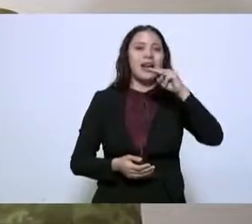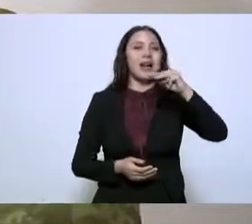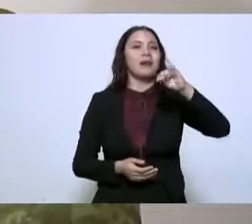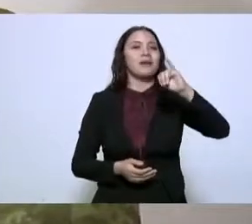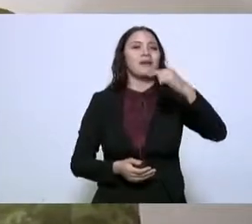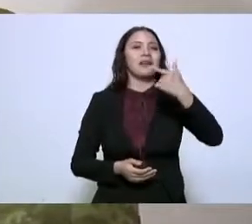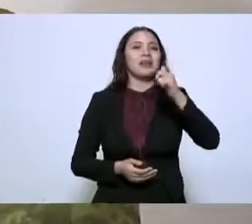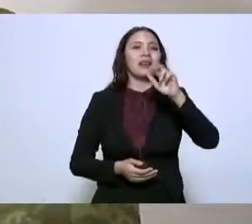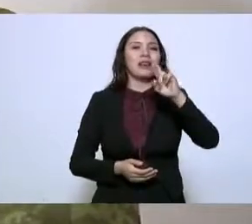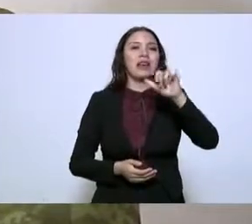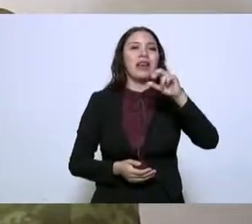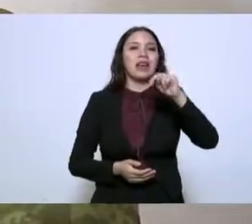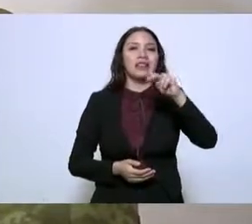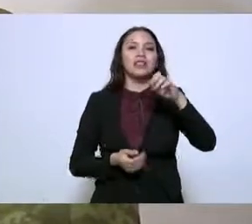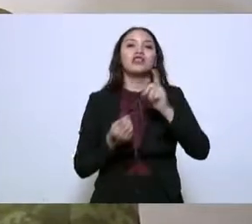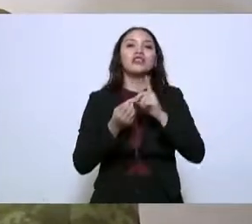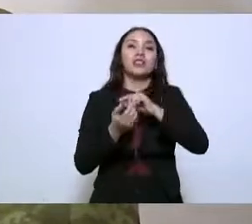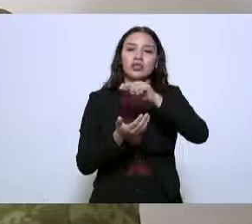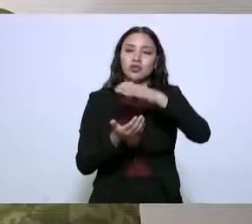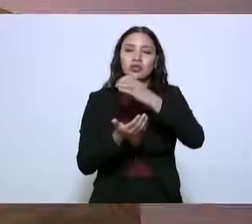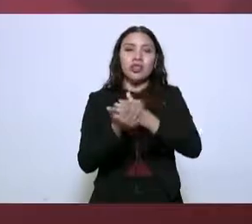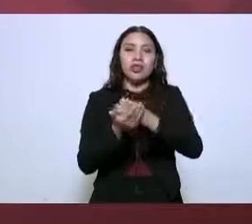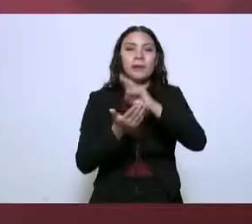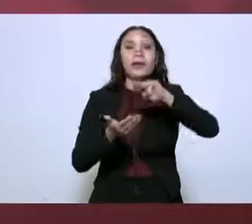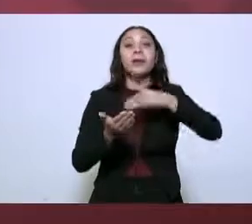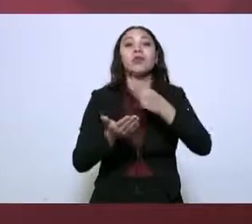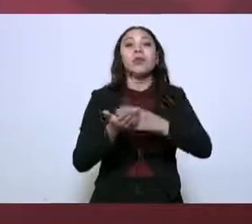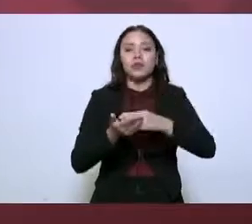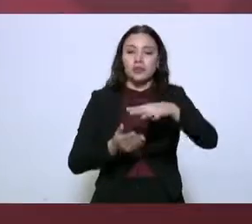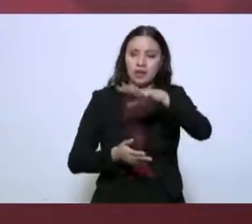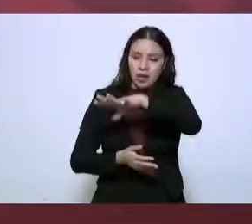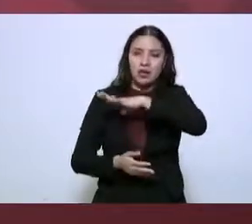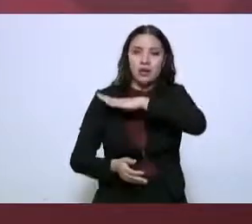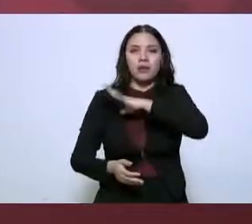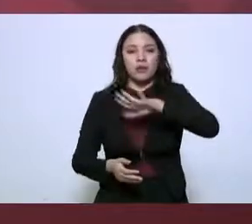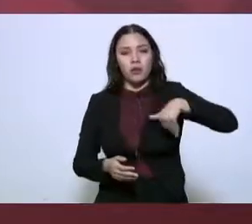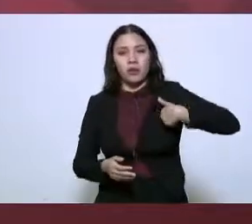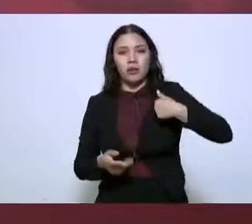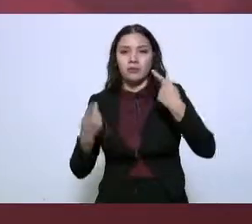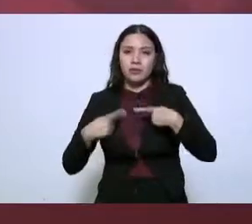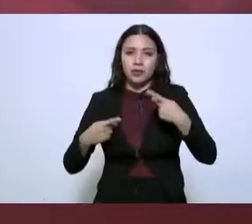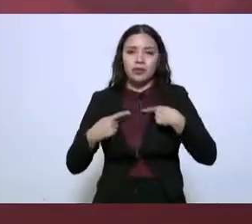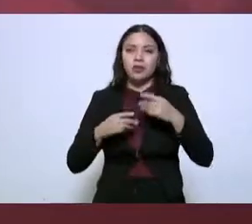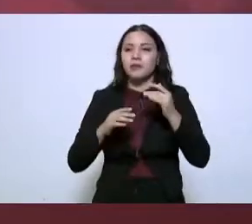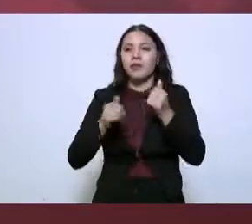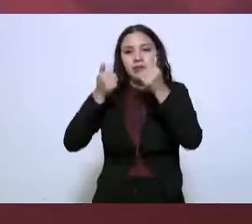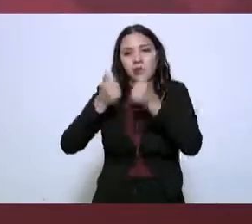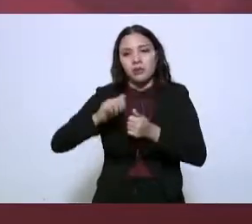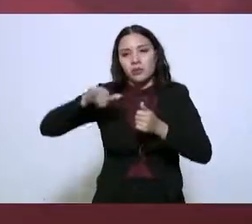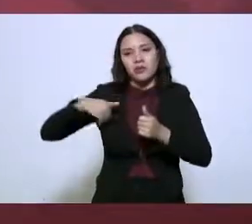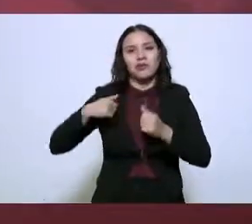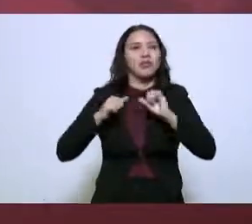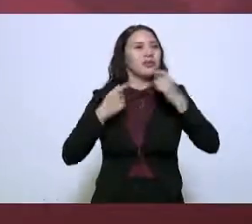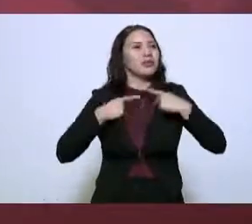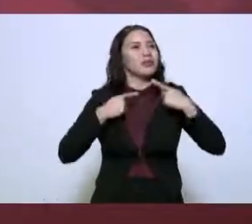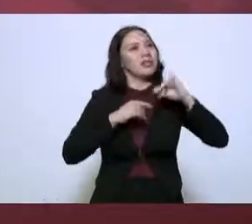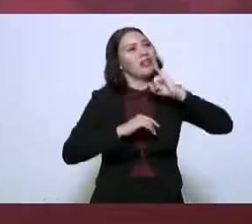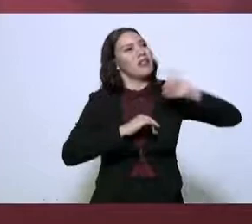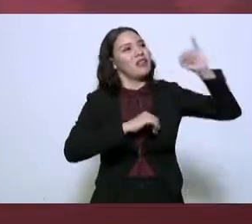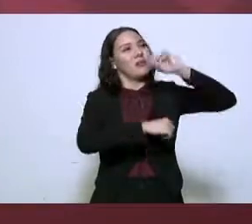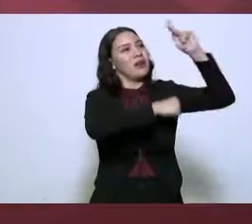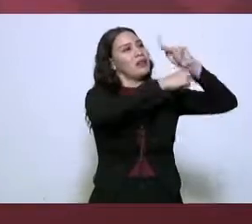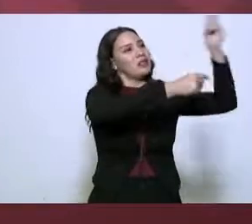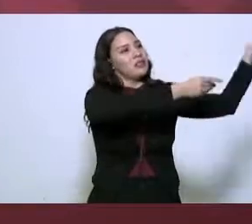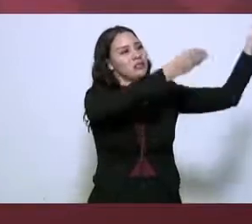el ejido de las Rusias, Matamoros, Tamaulipas, donde se han atendido a los migrantes que por esa área